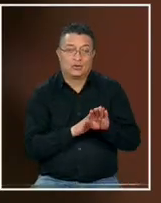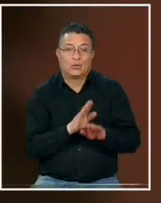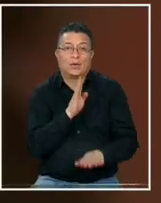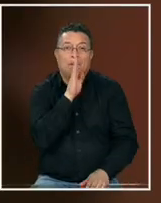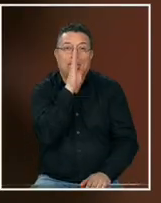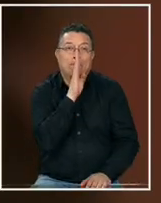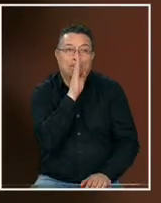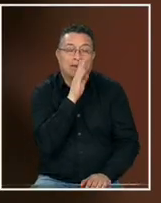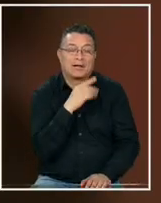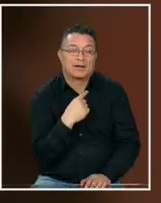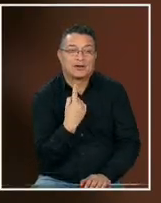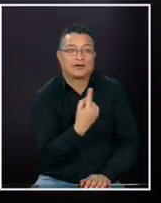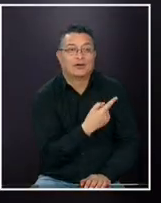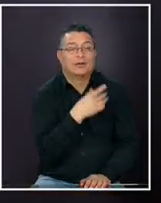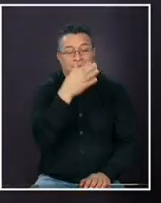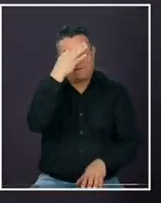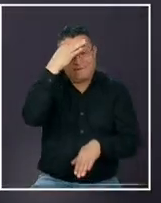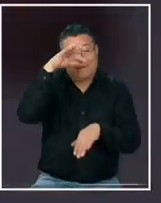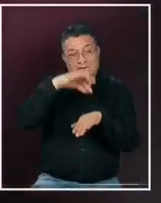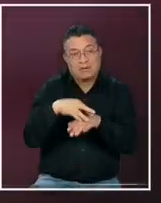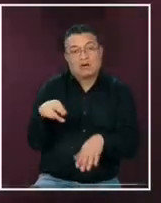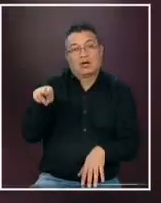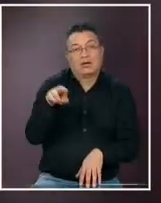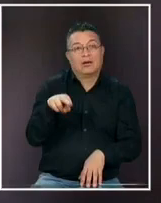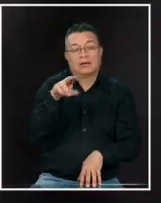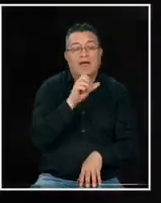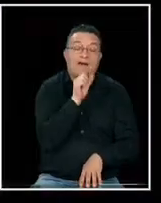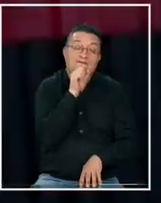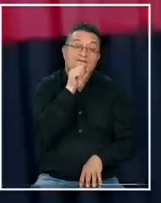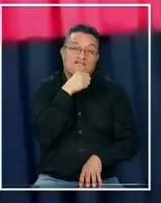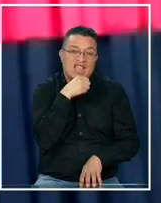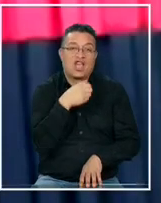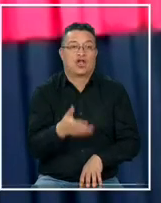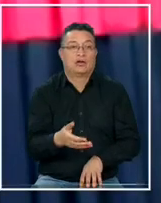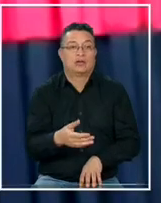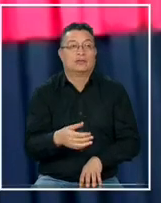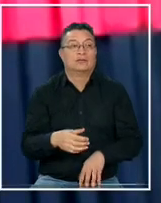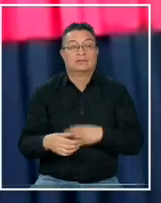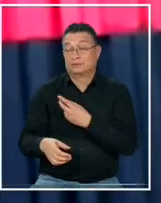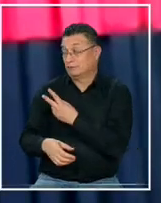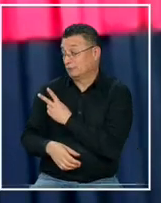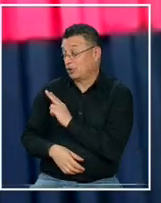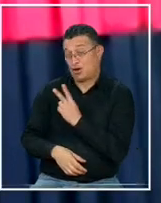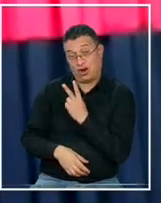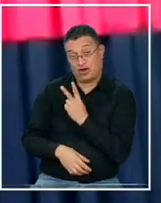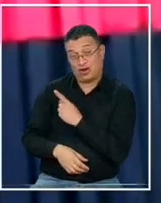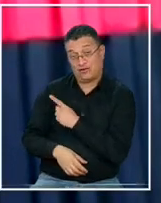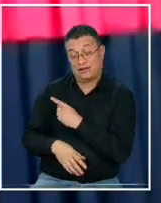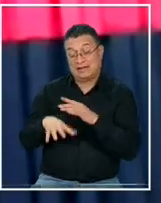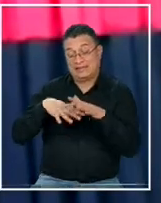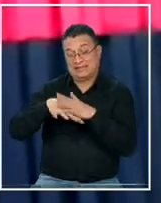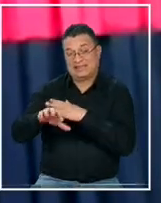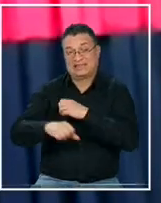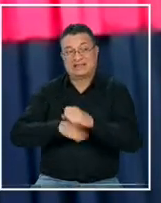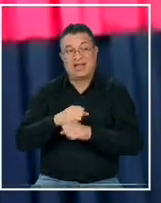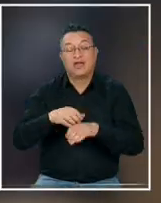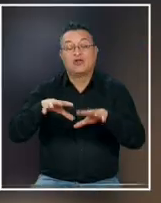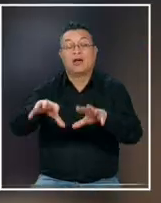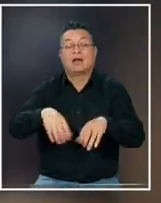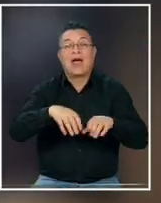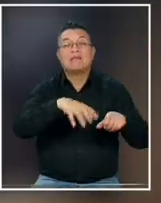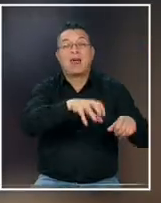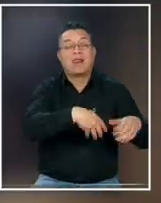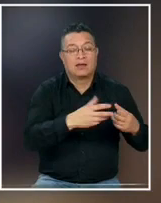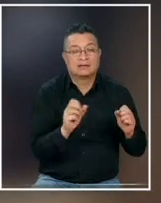que son enfermos crónicos y viejitos Andrea y Néstor llevan 15 años rescatando mascotas